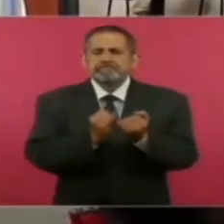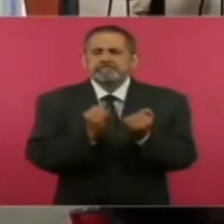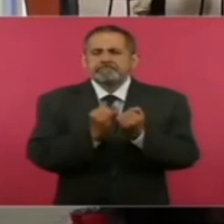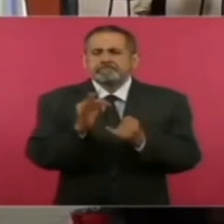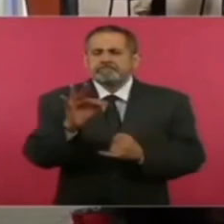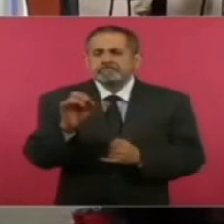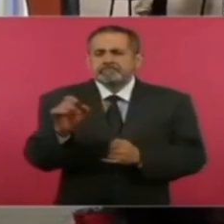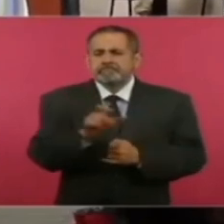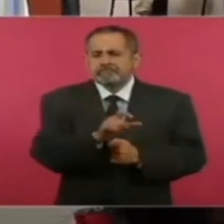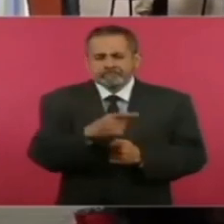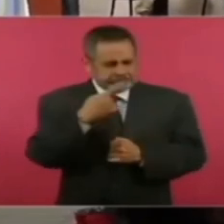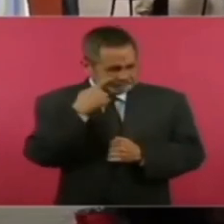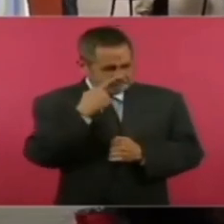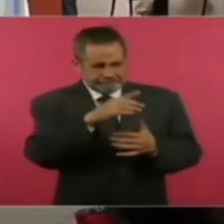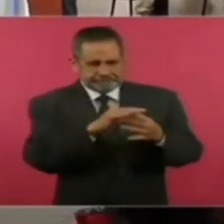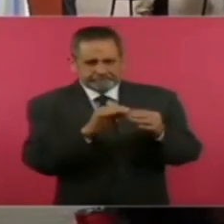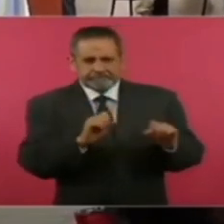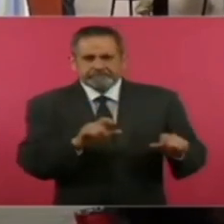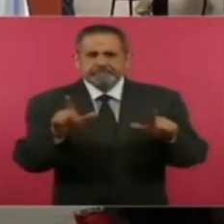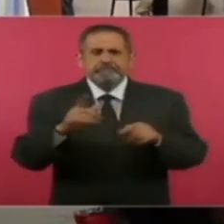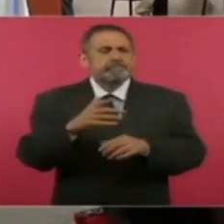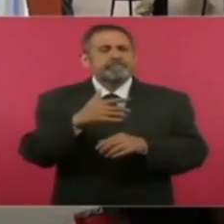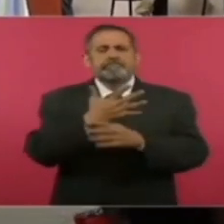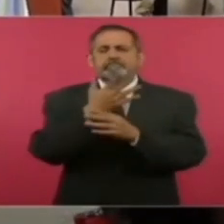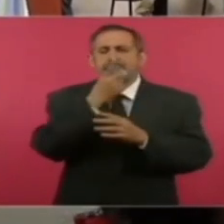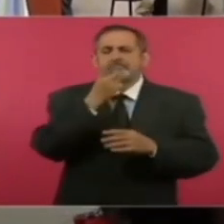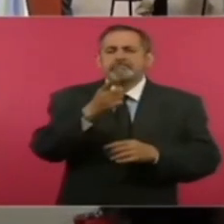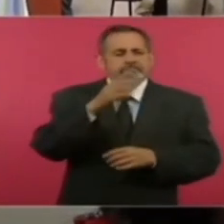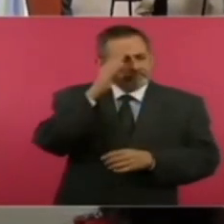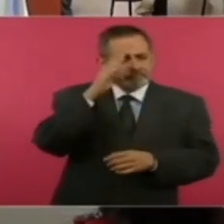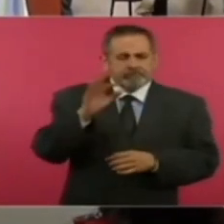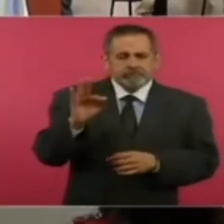¿por qué no pones ahora lo que dijo el señor Fox